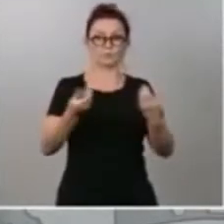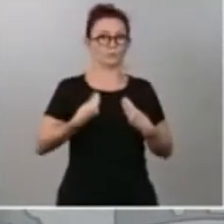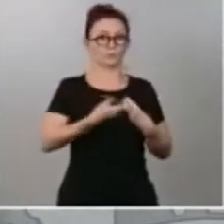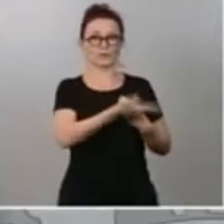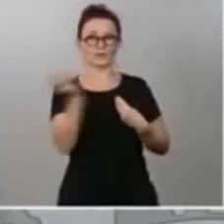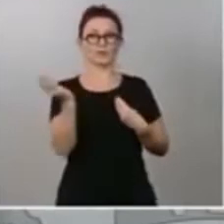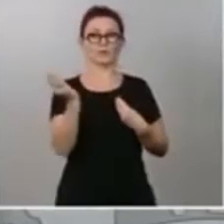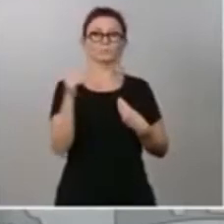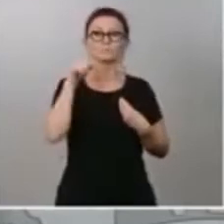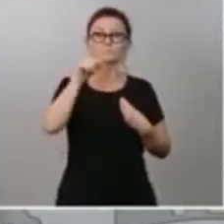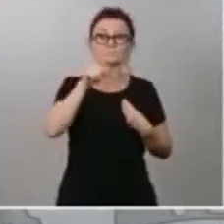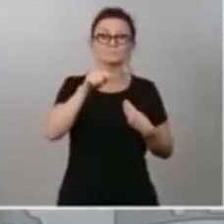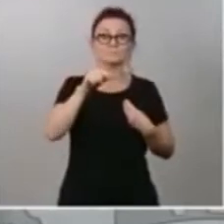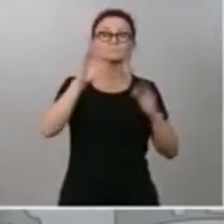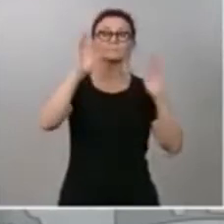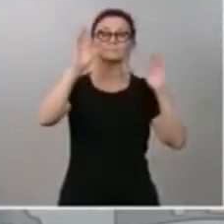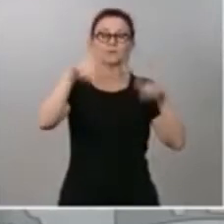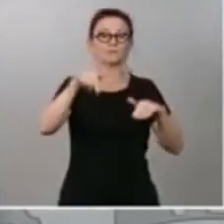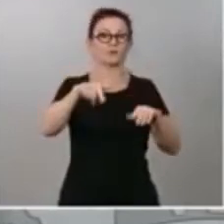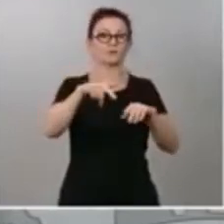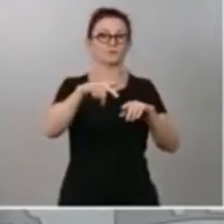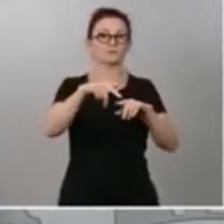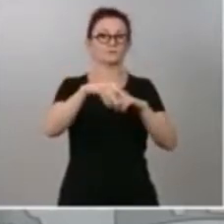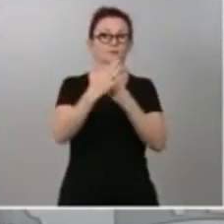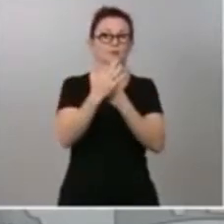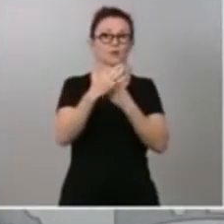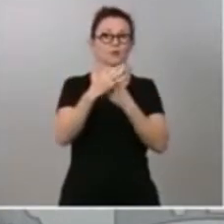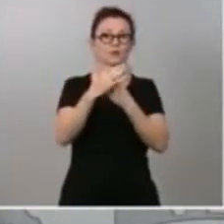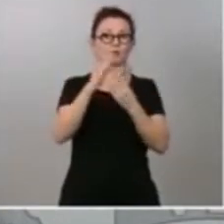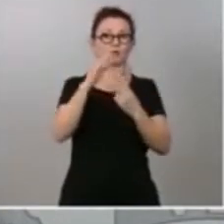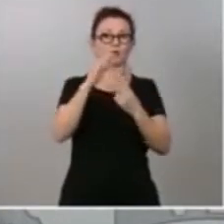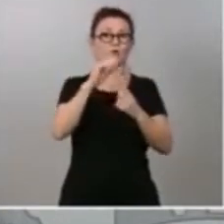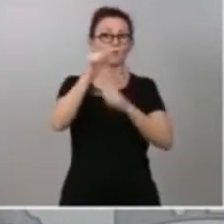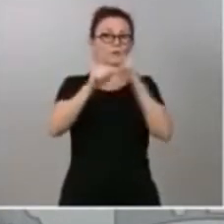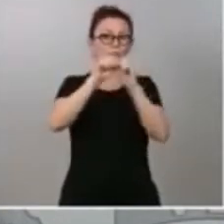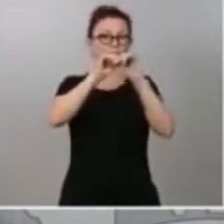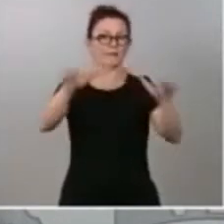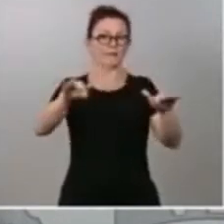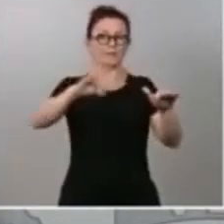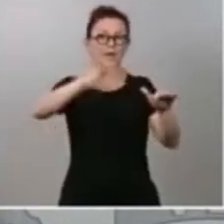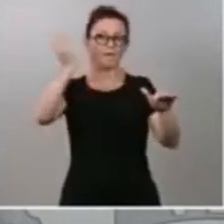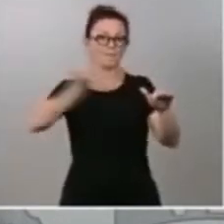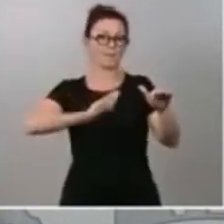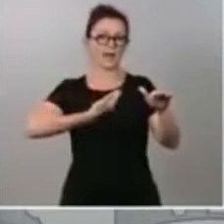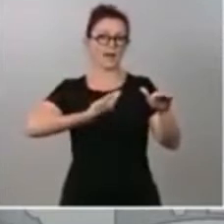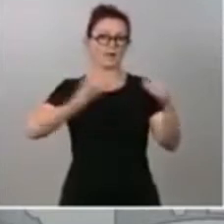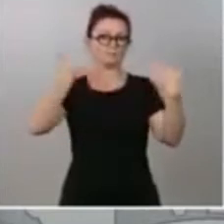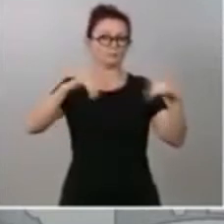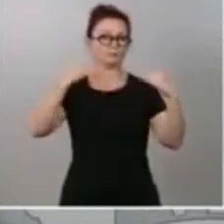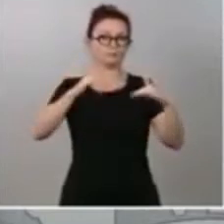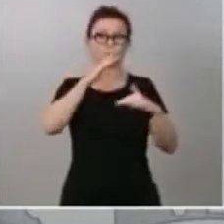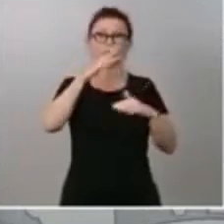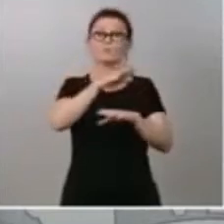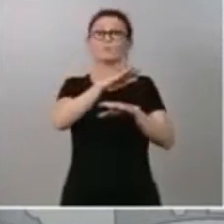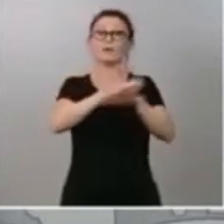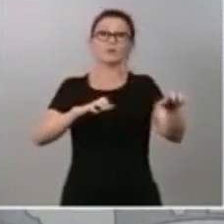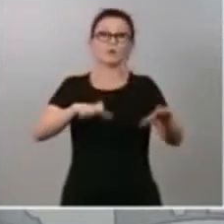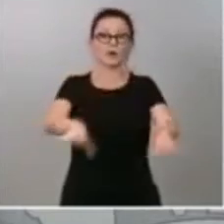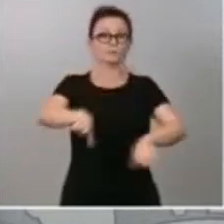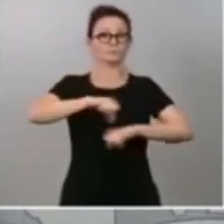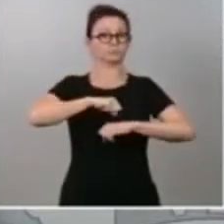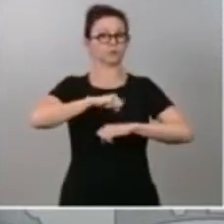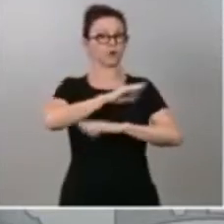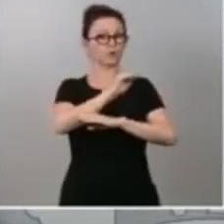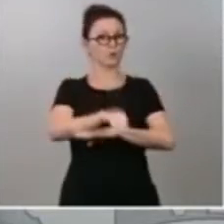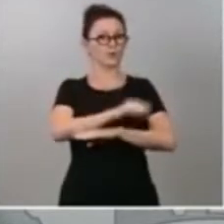perjudicadas, en este caso, por la pandemia. Habiendo asumido la mayor parte de las tareas de cuidados, es imposible hacer de España